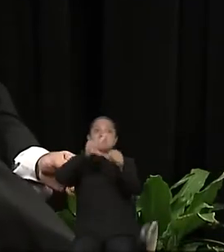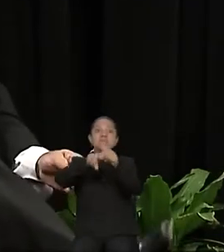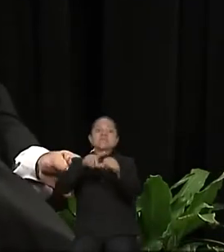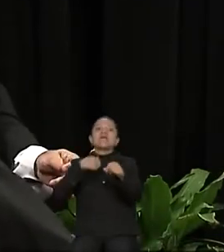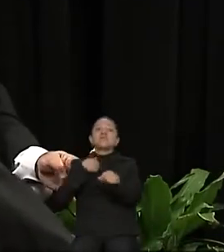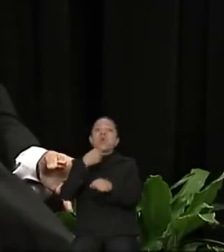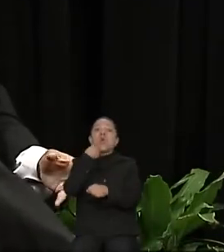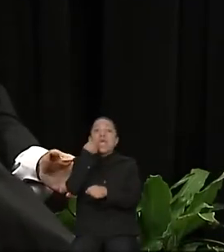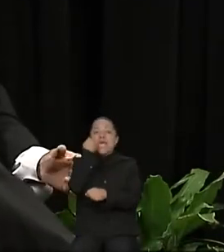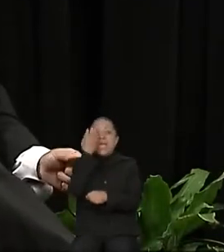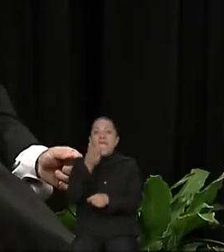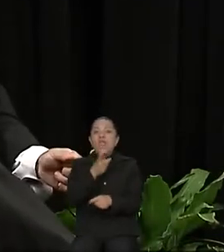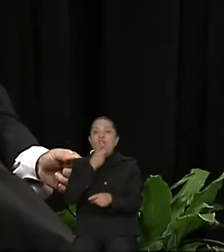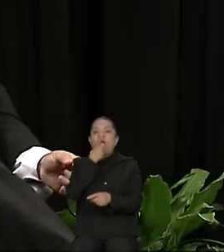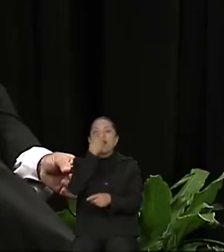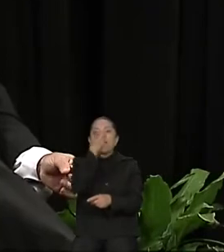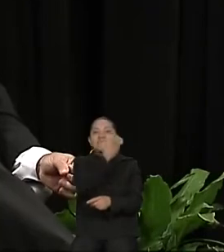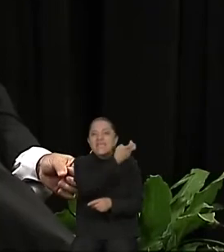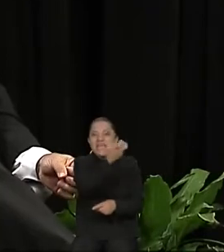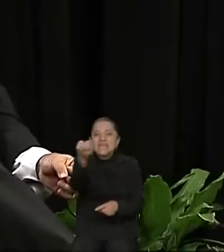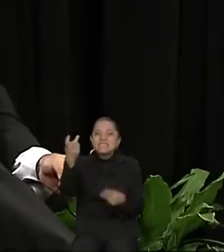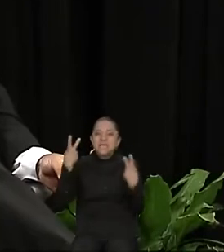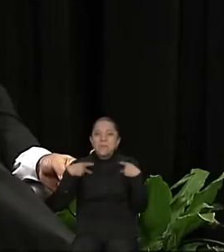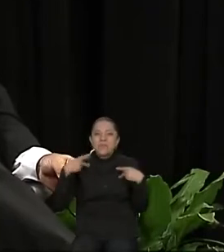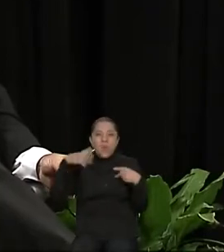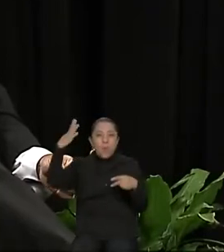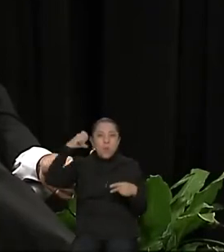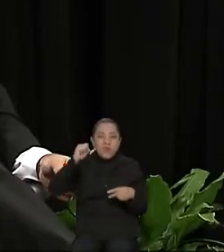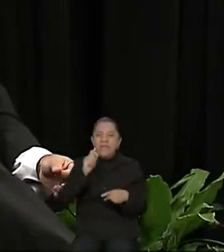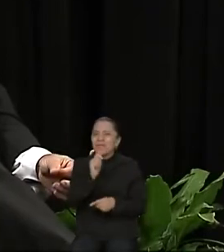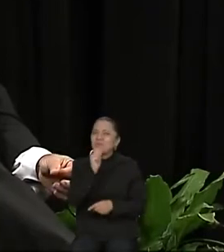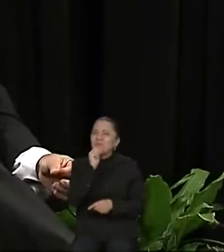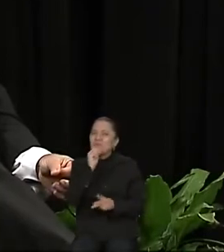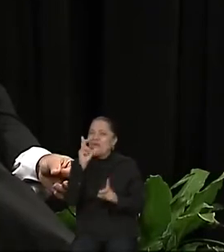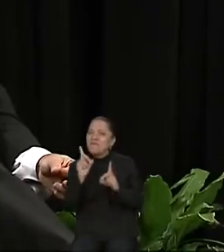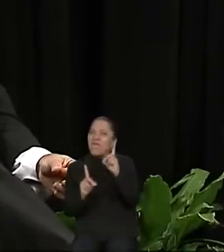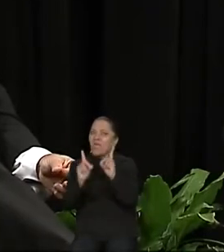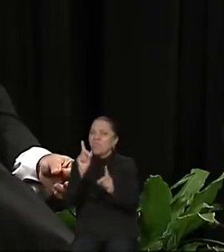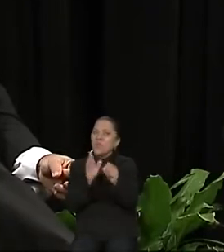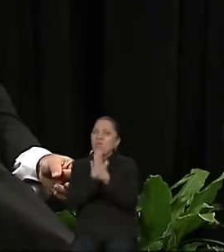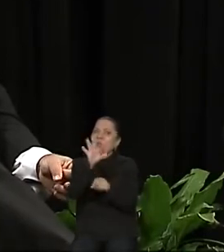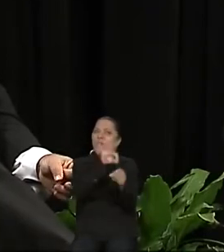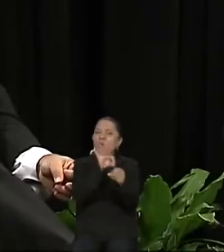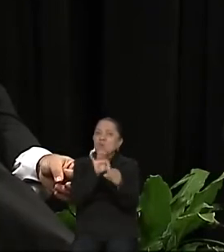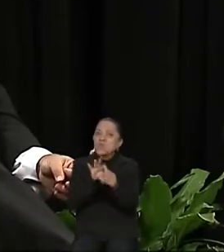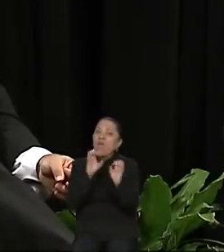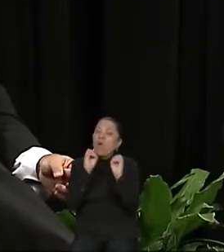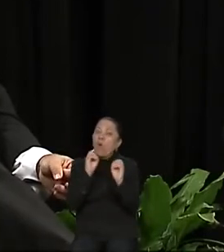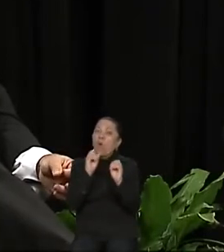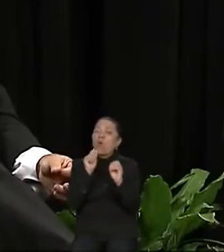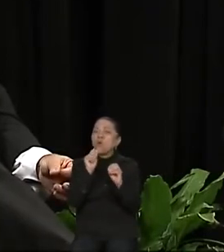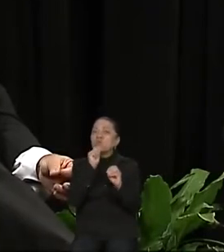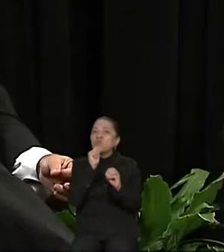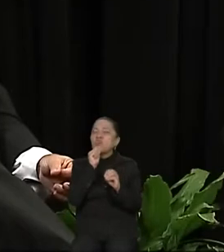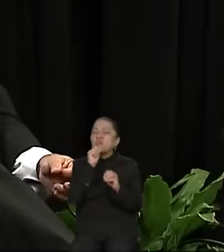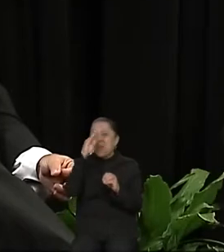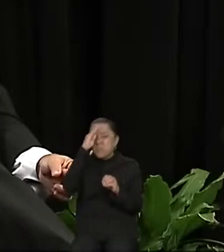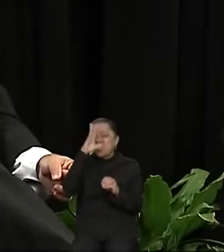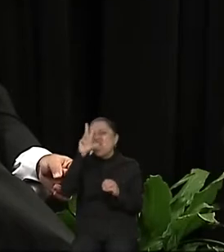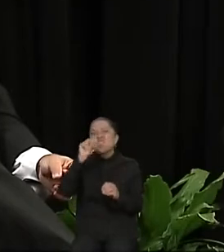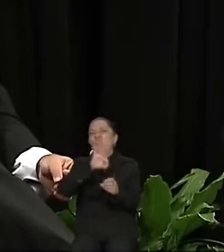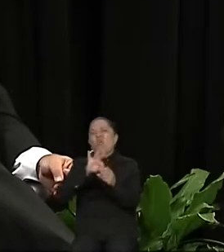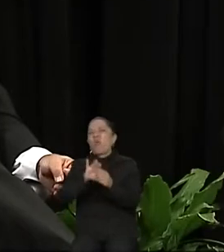aquellos morelenses que aún no han decidido votar o que a lo mejor están pensando en no hacerlo. Su voto es